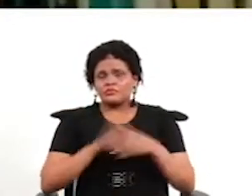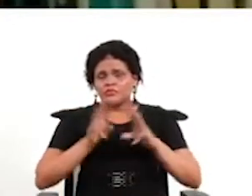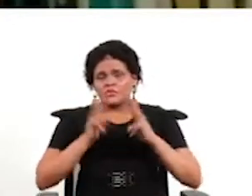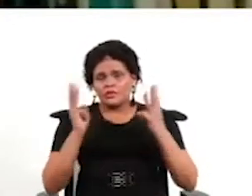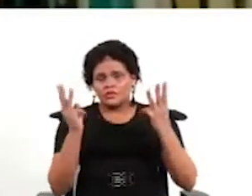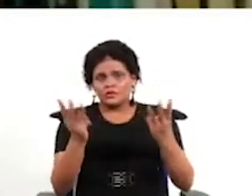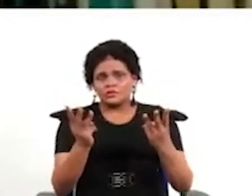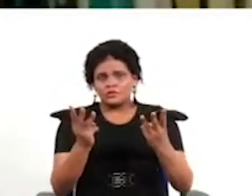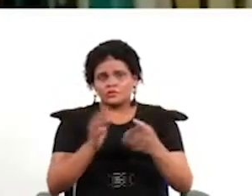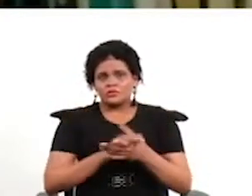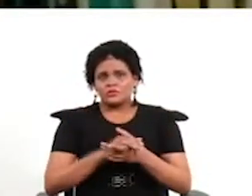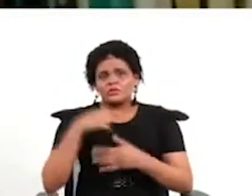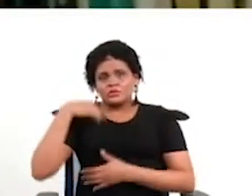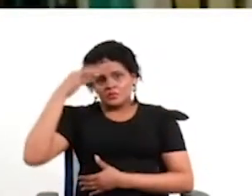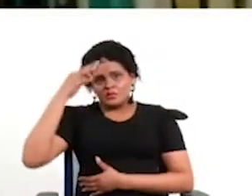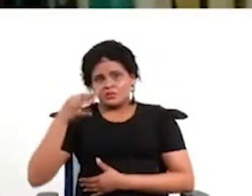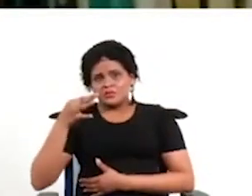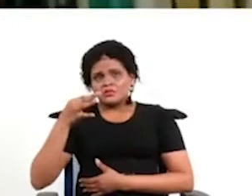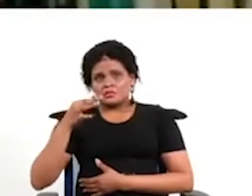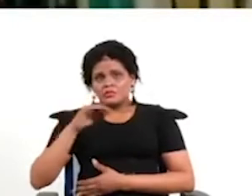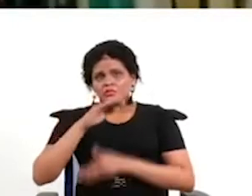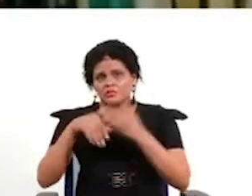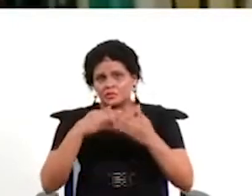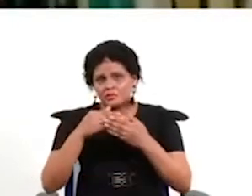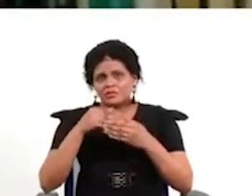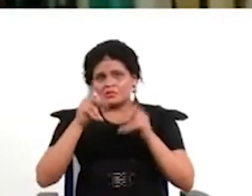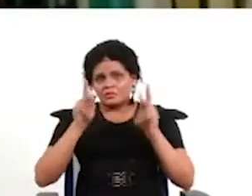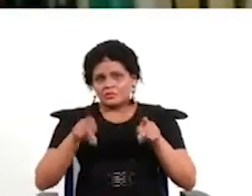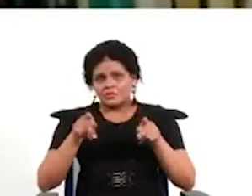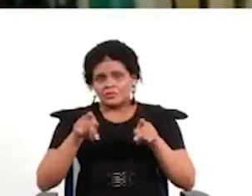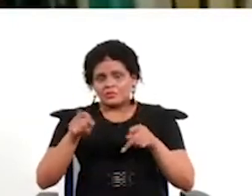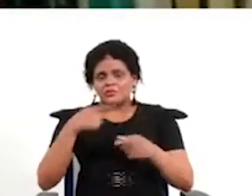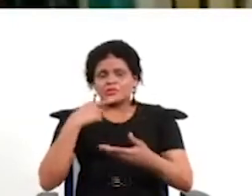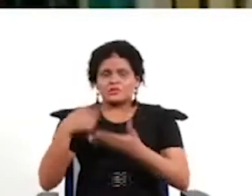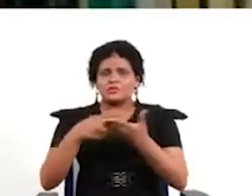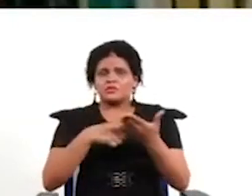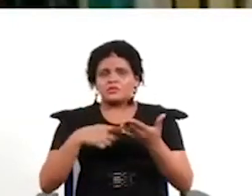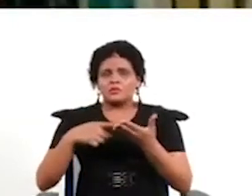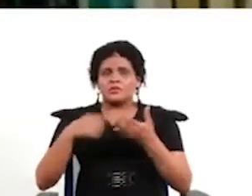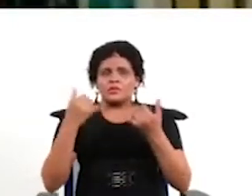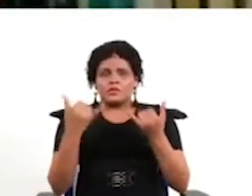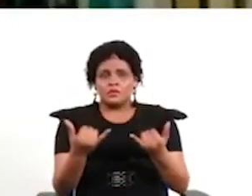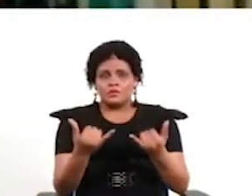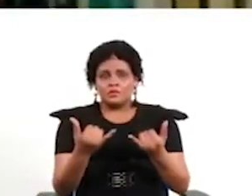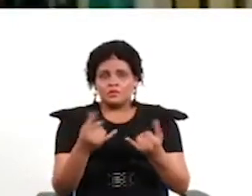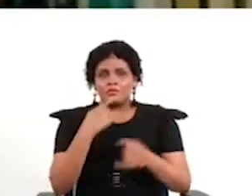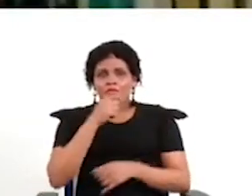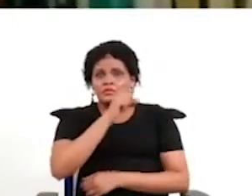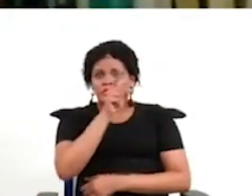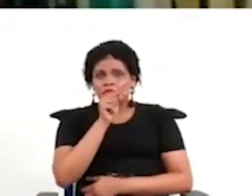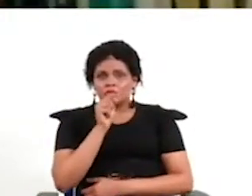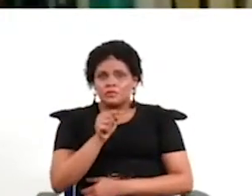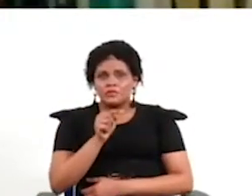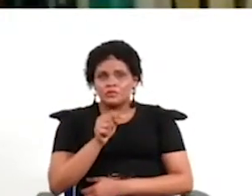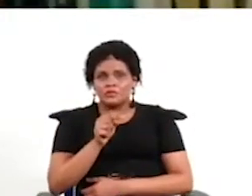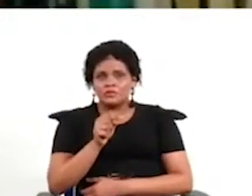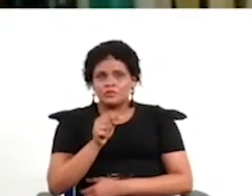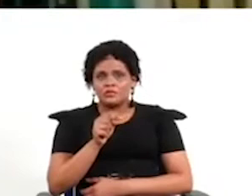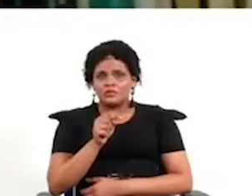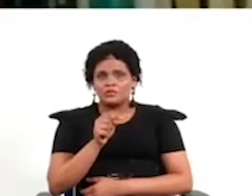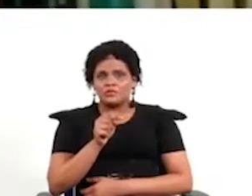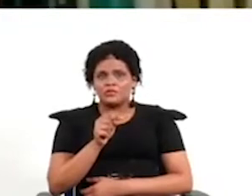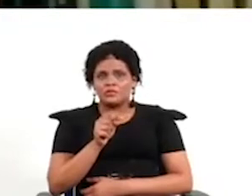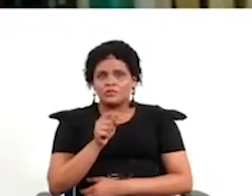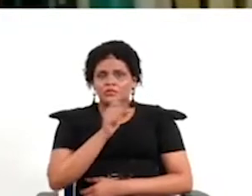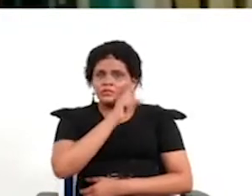intervención ciudadana lo que como decía abre toda una especie de debate más amplio ahora tu pregunta Salvador que me parece sumamente